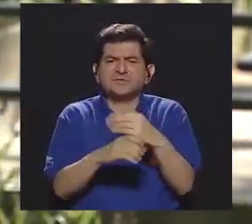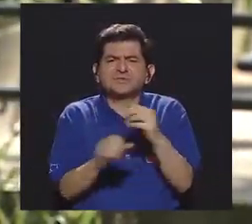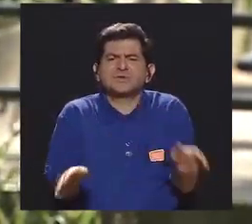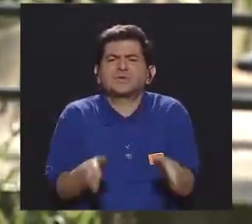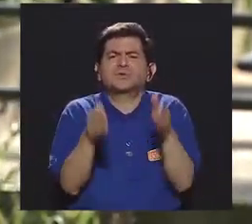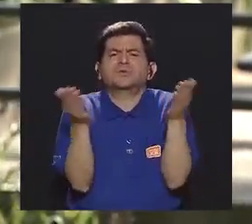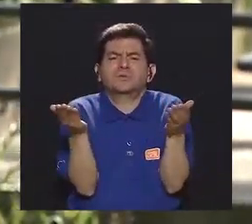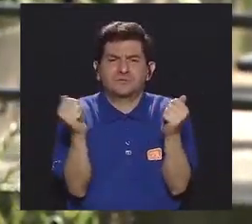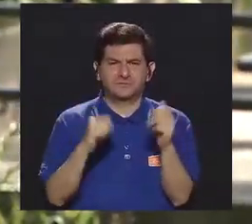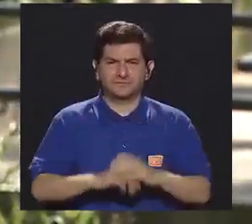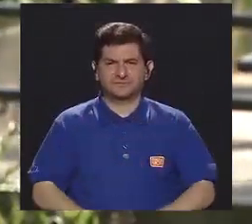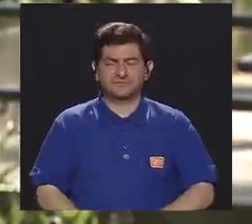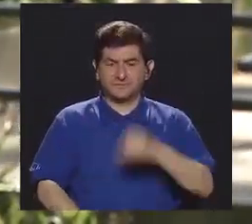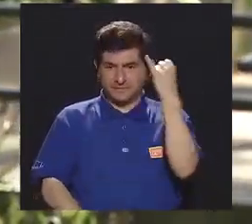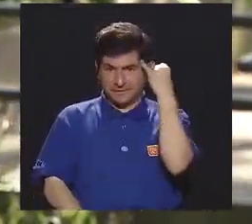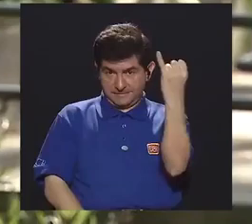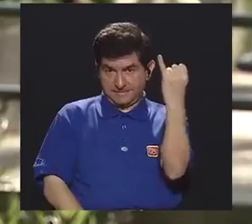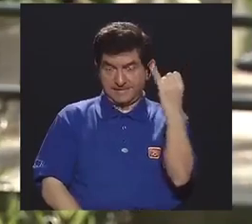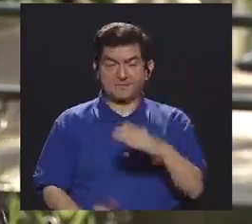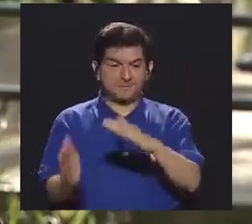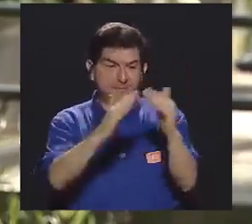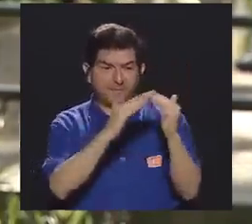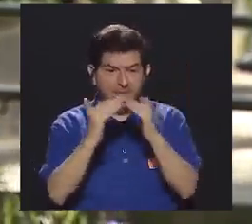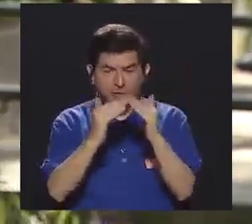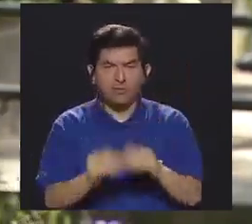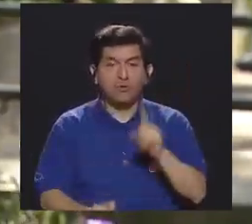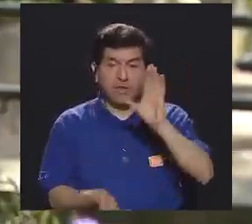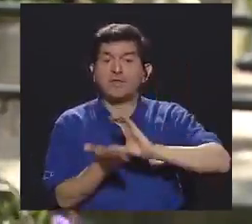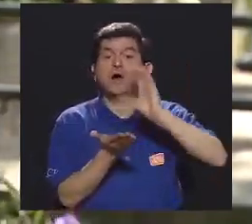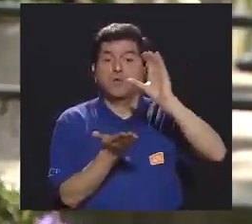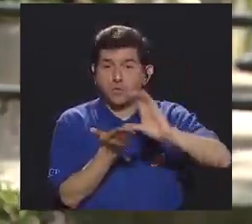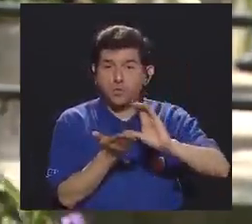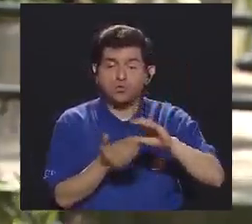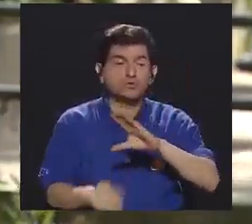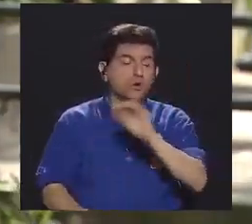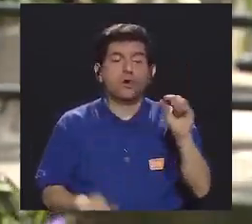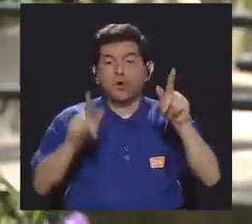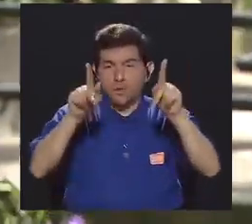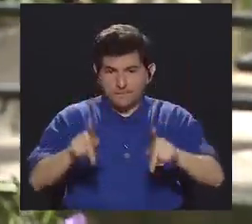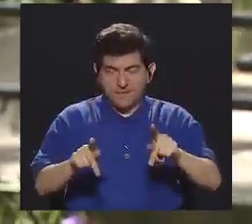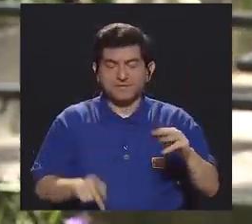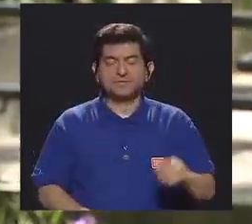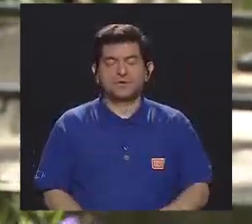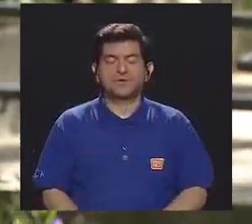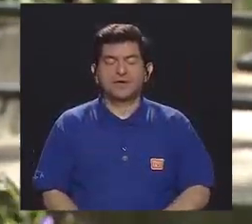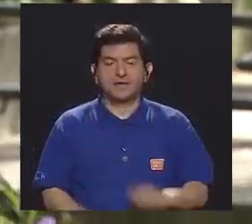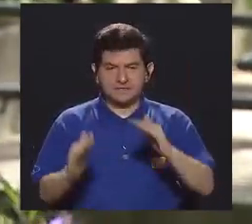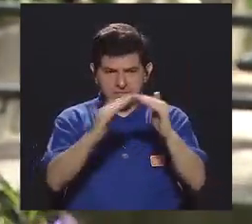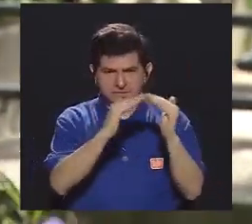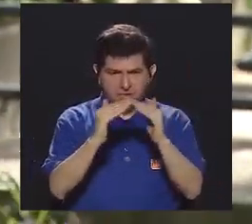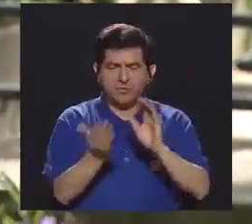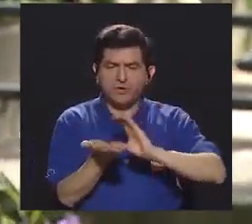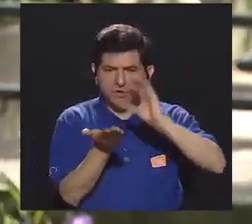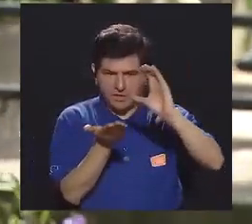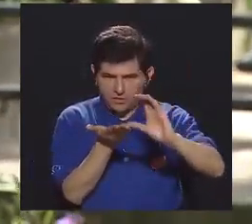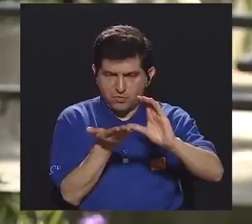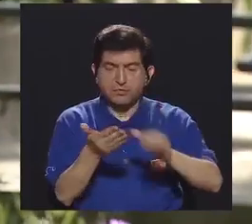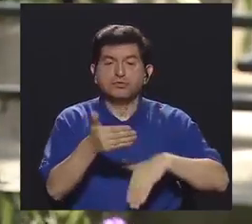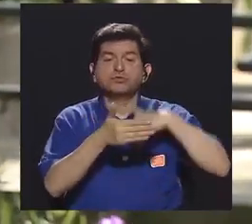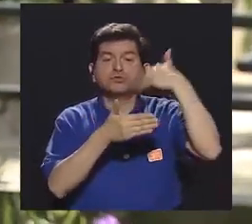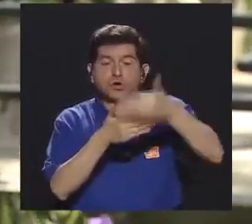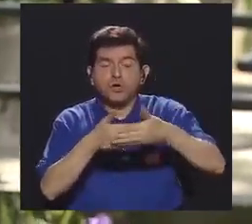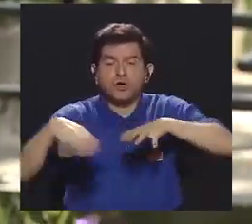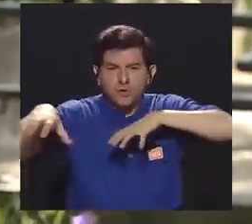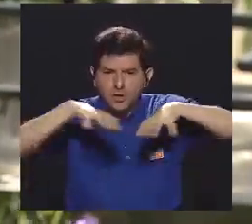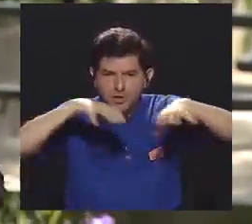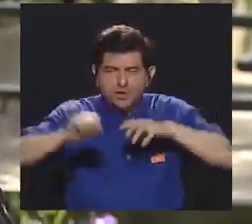comunidades. Y la idea era que la comunidad llevara un curso o miembros de la comunidad llevara un curso y después de llevar el